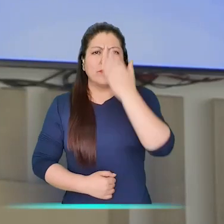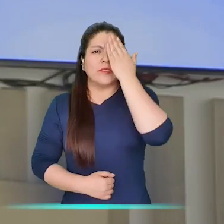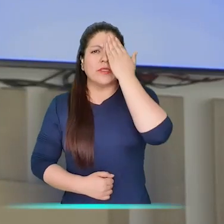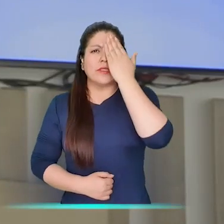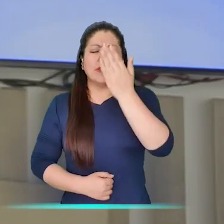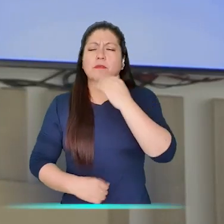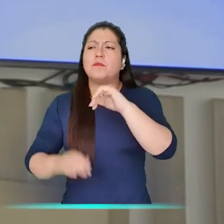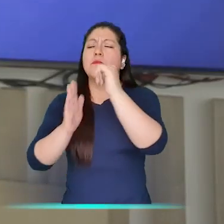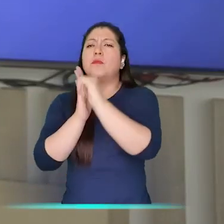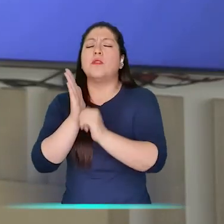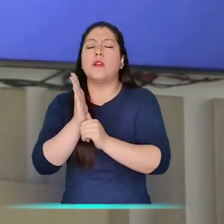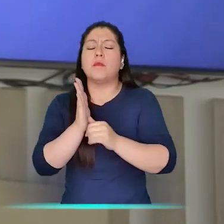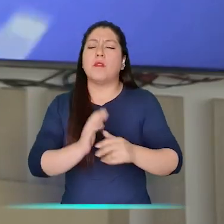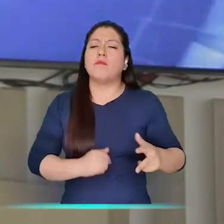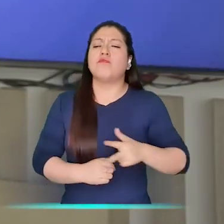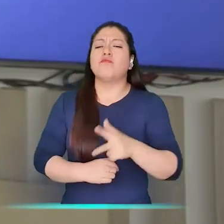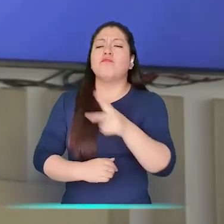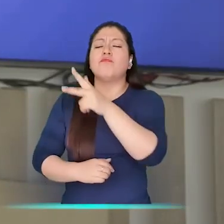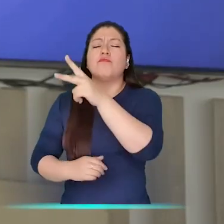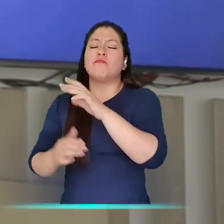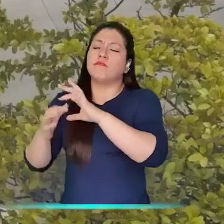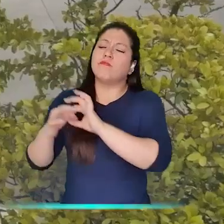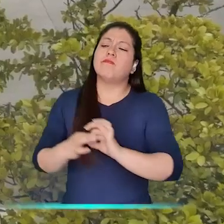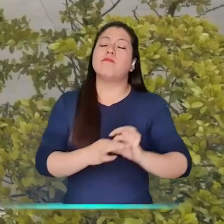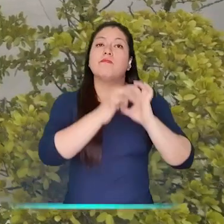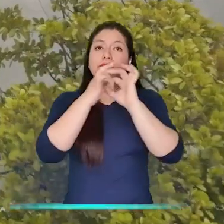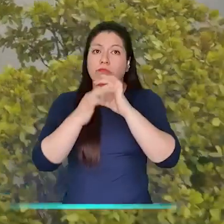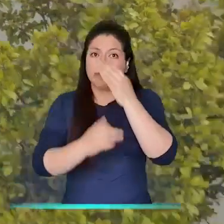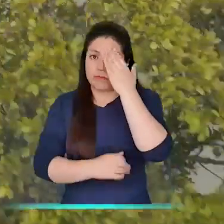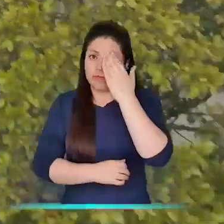¿Has escuchado hablar de nuestro programa Juntos sobre Ruedas?